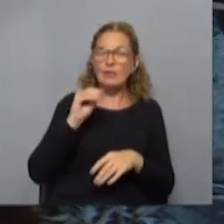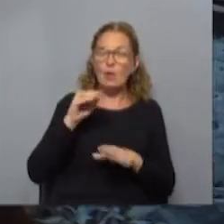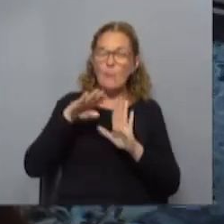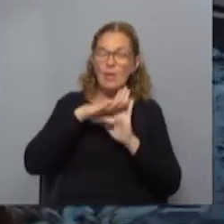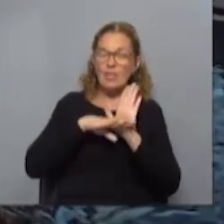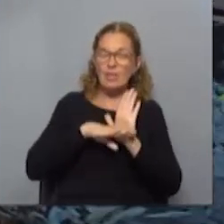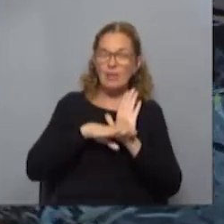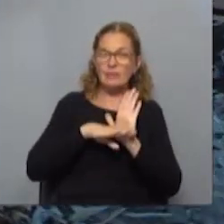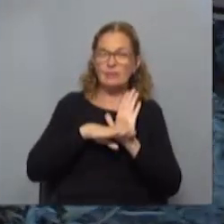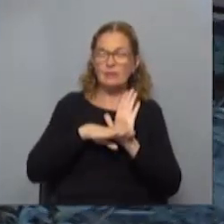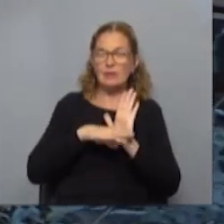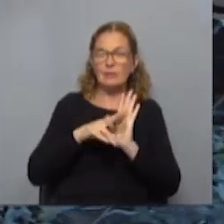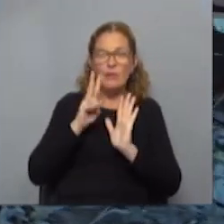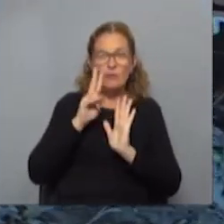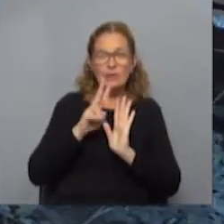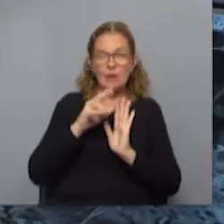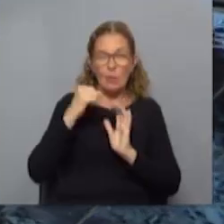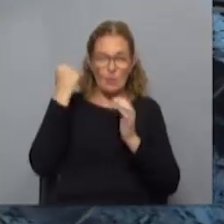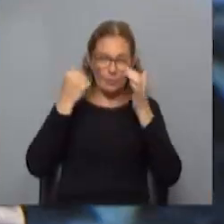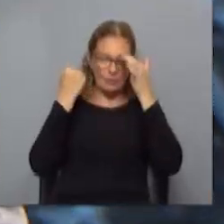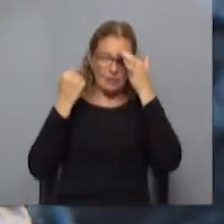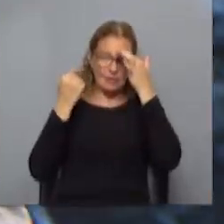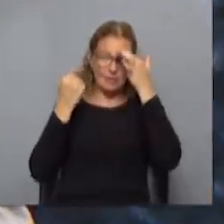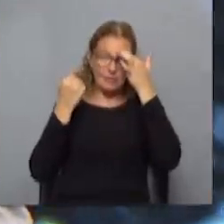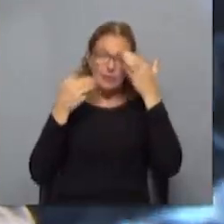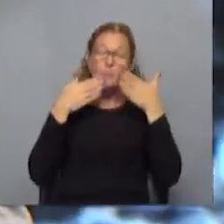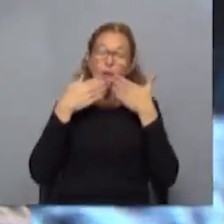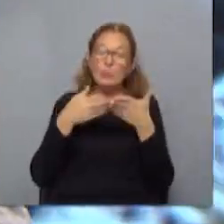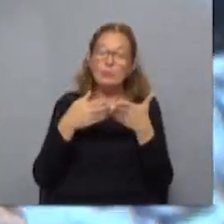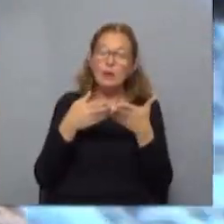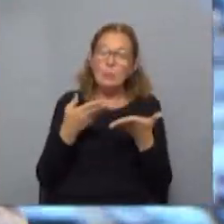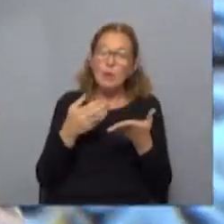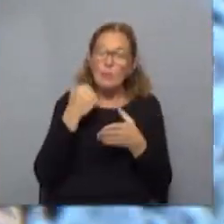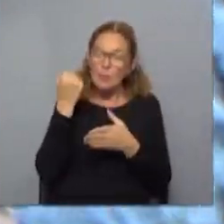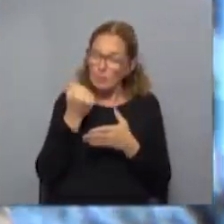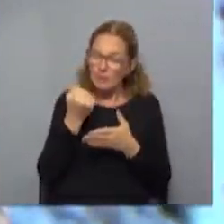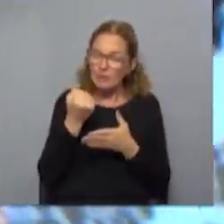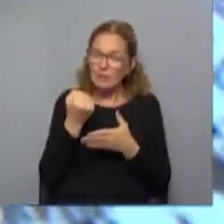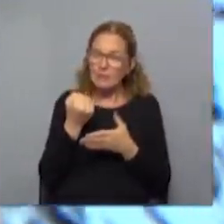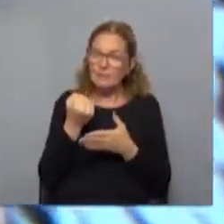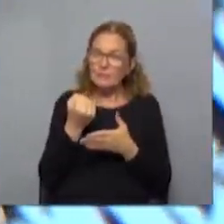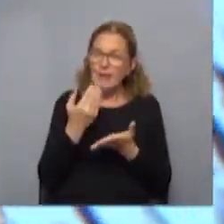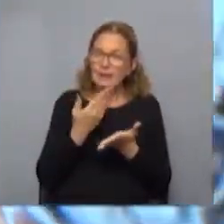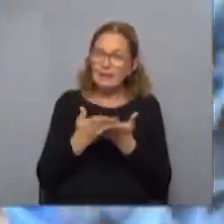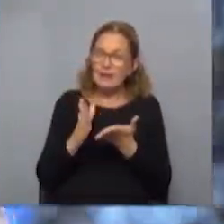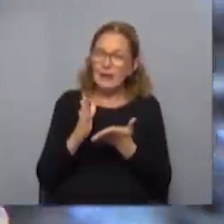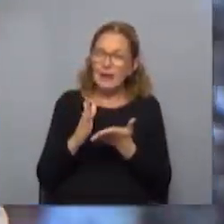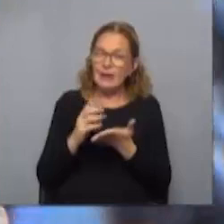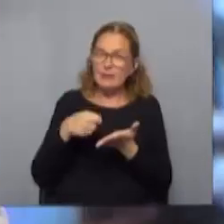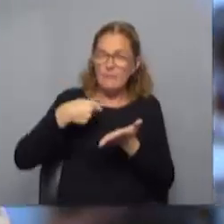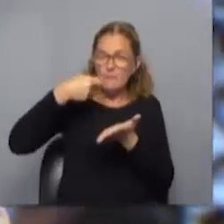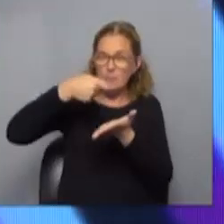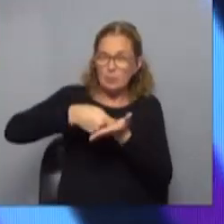medidas que pueden ser vistas como importantes, pero a eso voy, a consultarle qué peso pueden tener. Exoneración de aportes